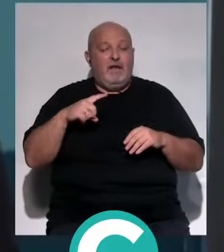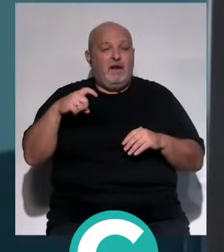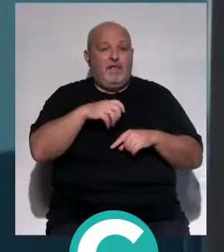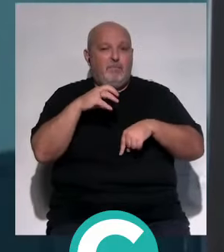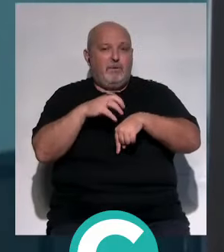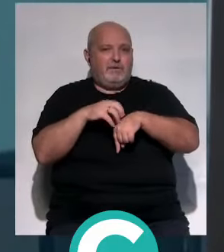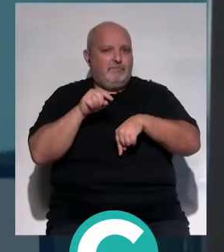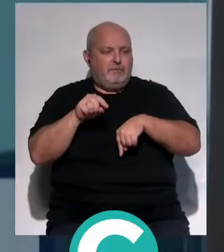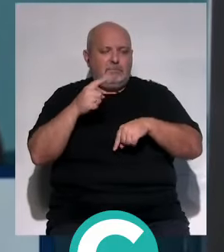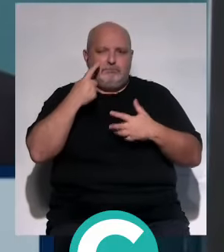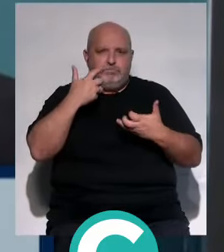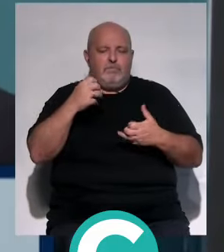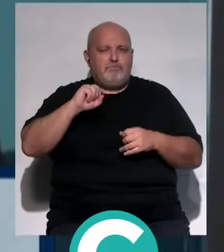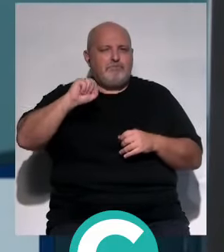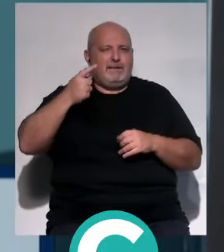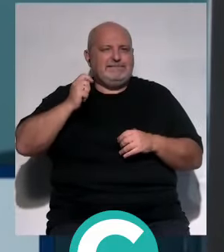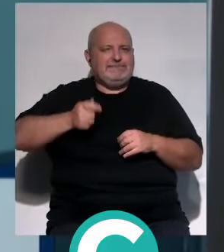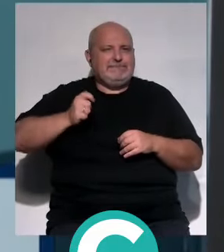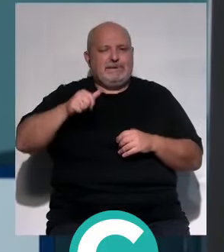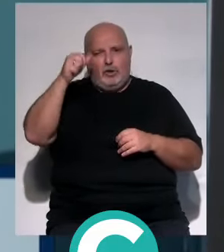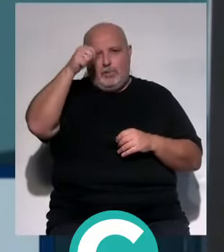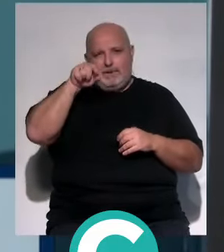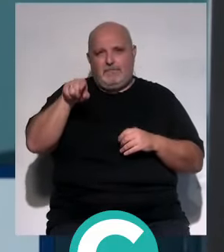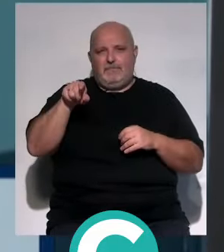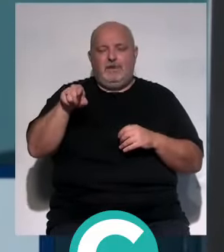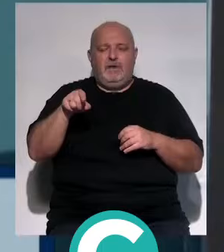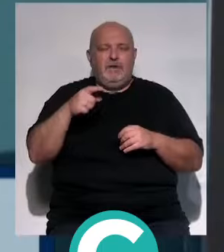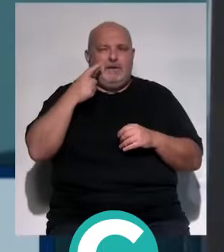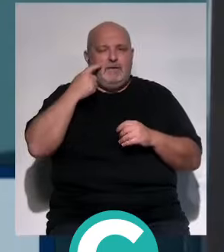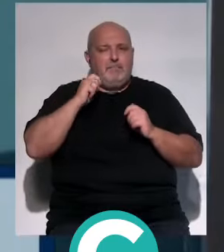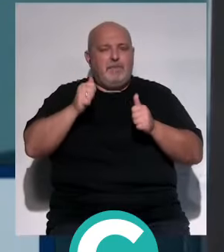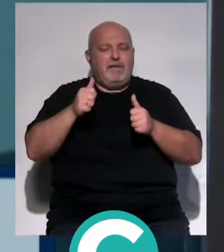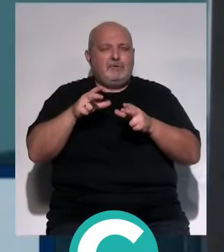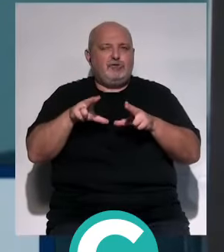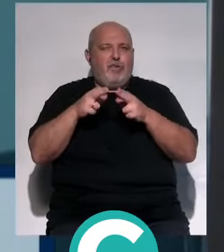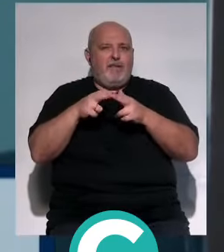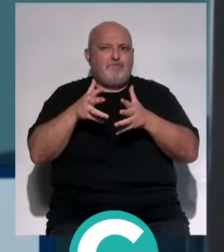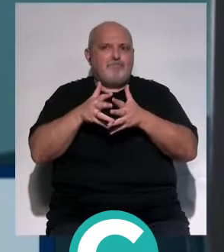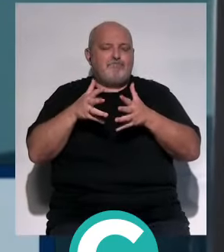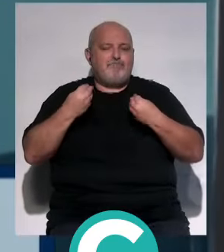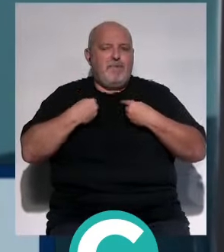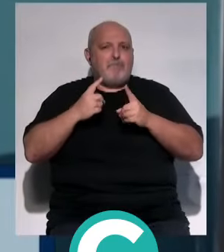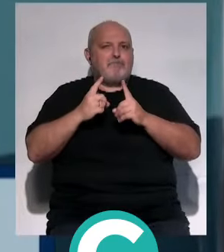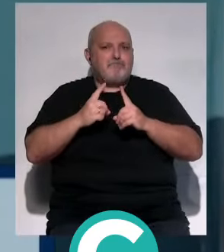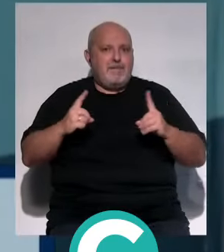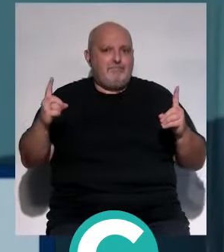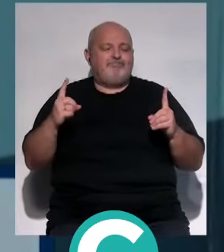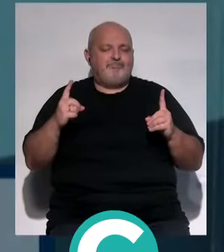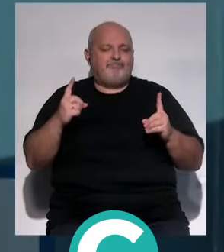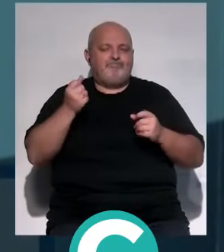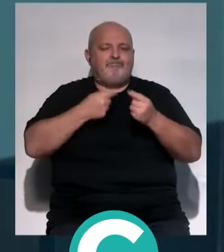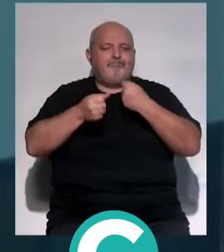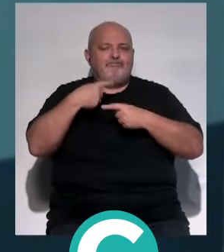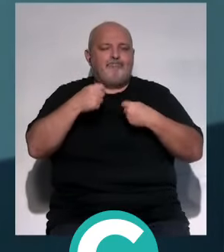próstata. Fijaros que es el tumor más frecuente del varón y fijaros que cada vez la sociedad vive más. Entonces están saliendo muchos tratamientos